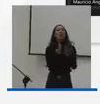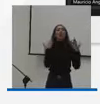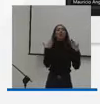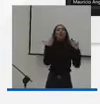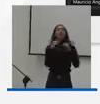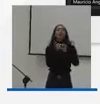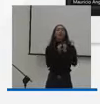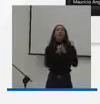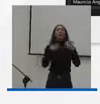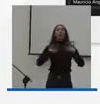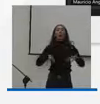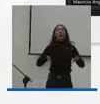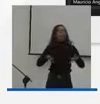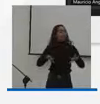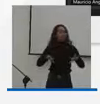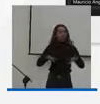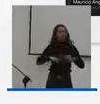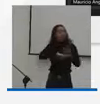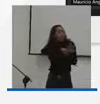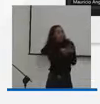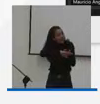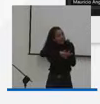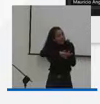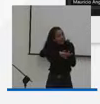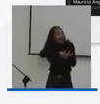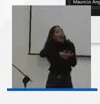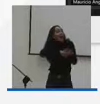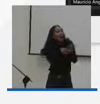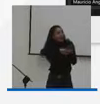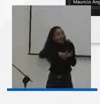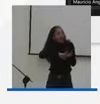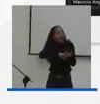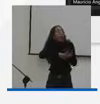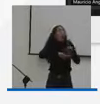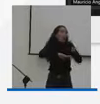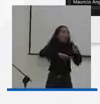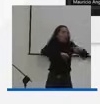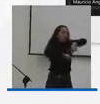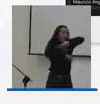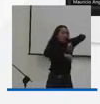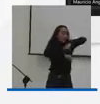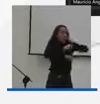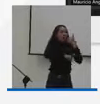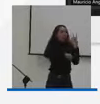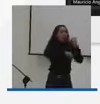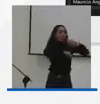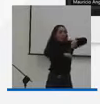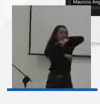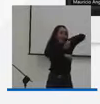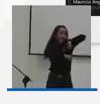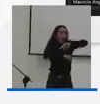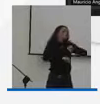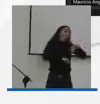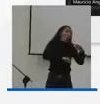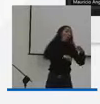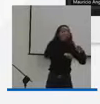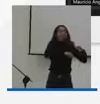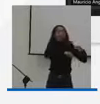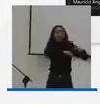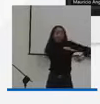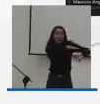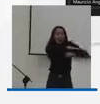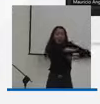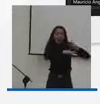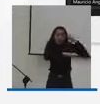relacionados con deporte sino que también se pueden se pueden acreditar otras ser profesionales en otras áreas del